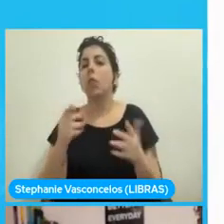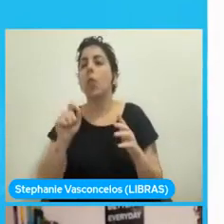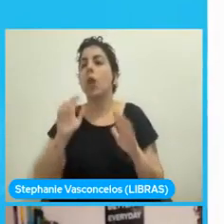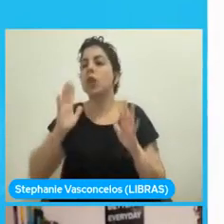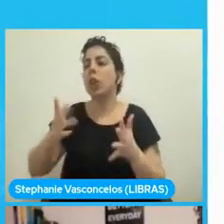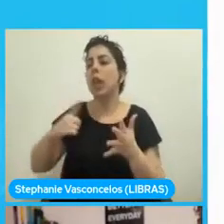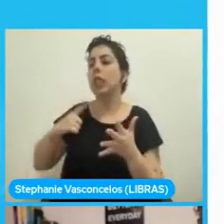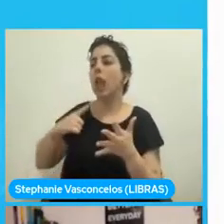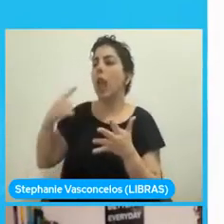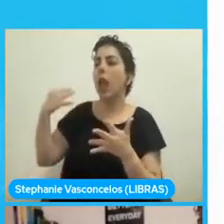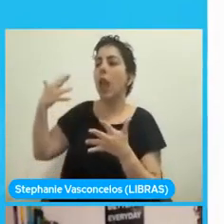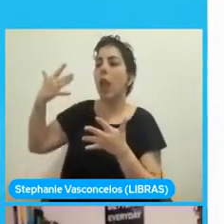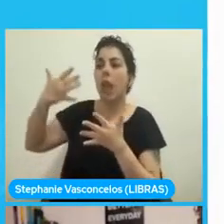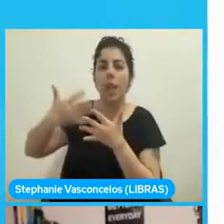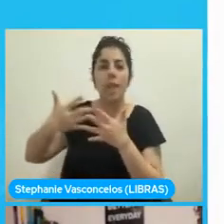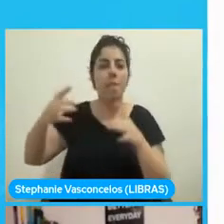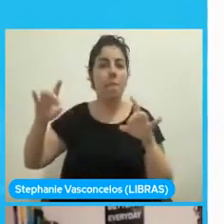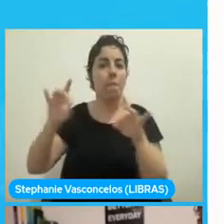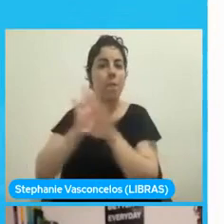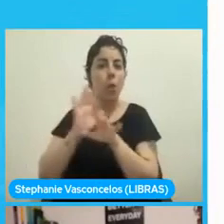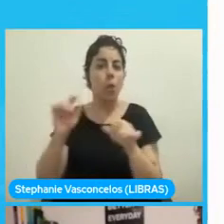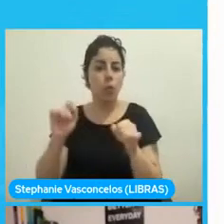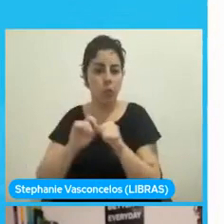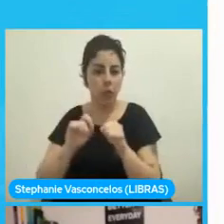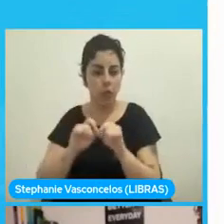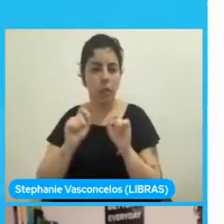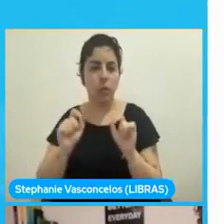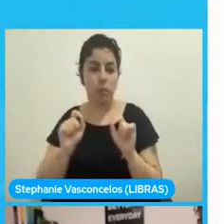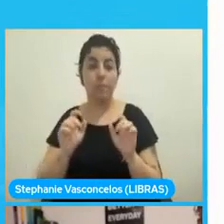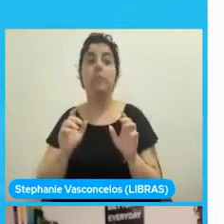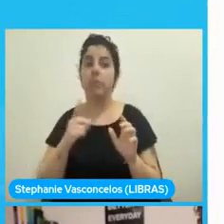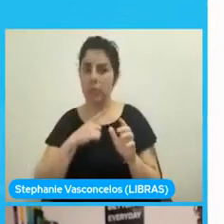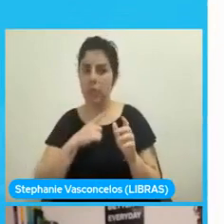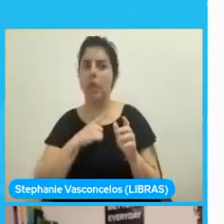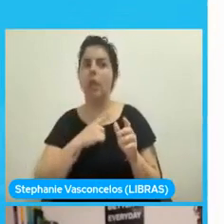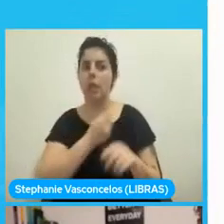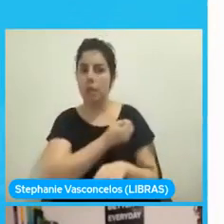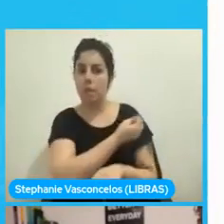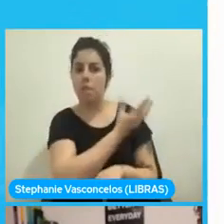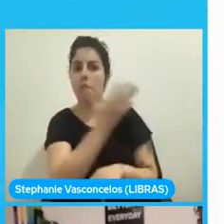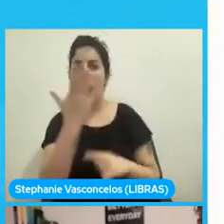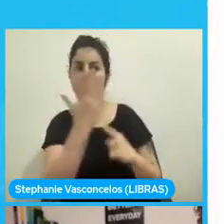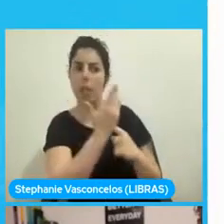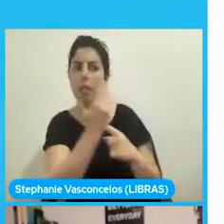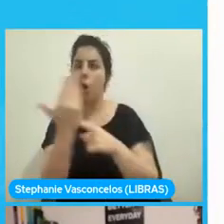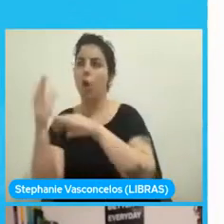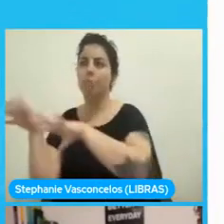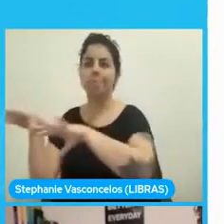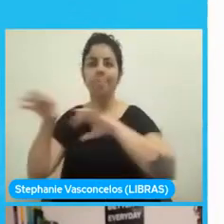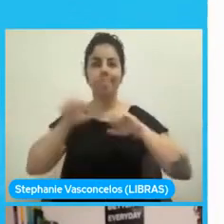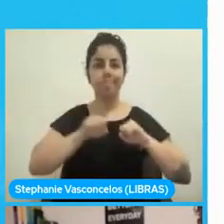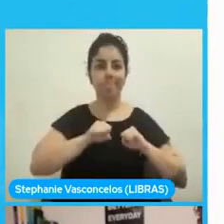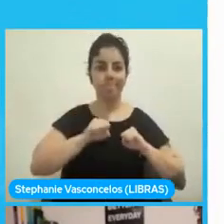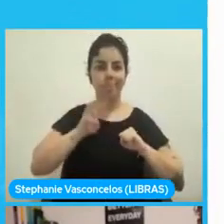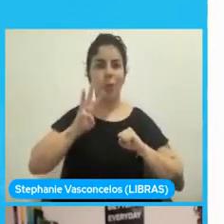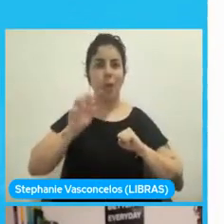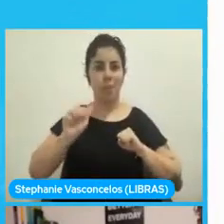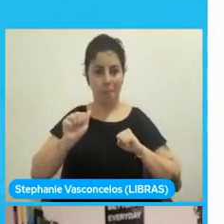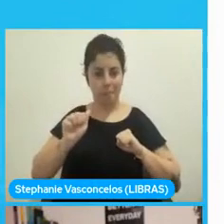podemos decir que WebAssembly ya ha sido bien adoptado por muchas tecnologías y muchas más